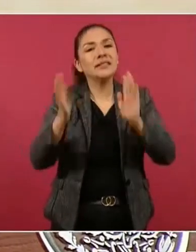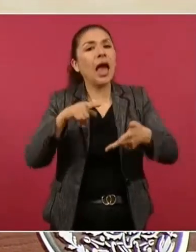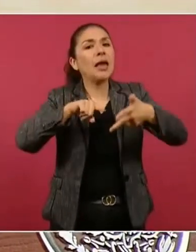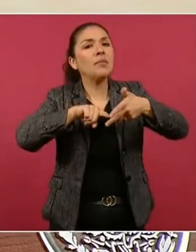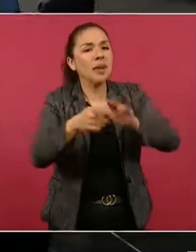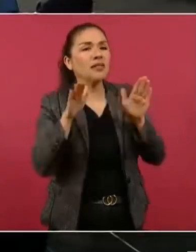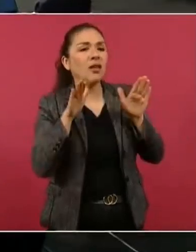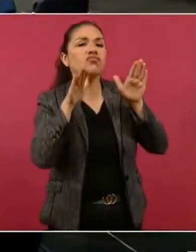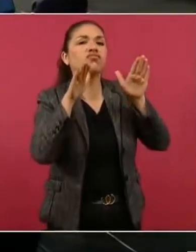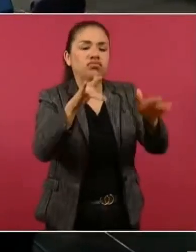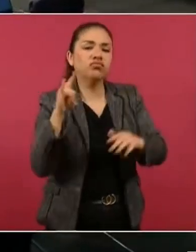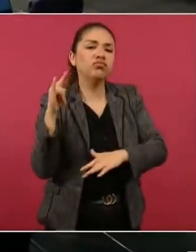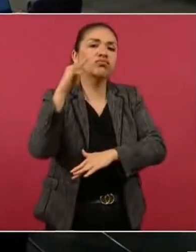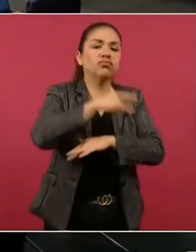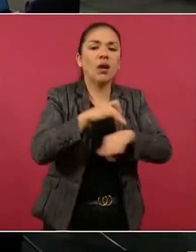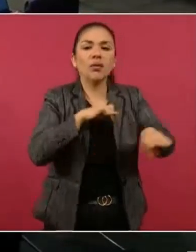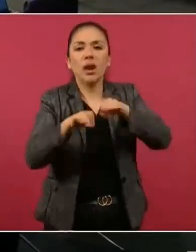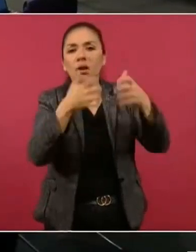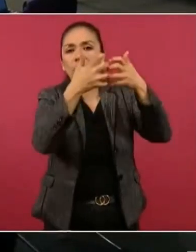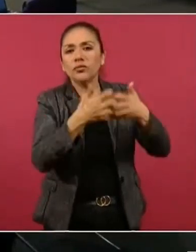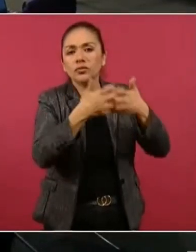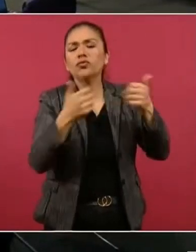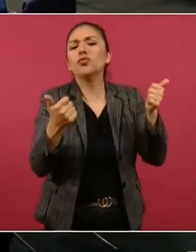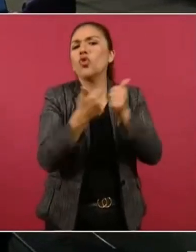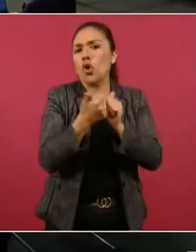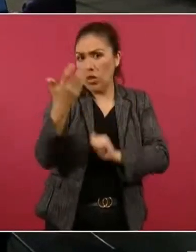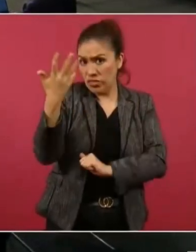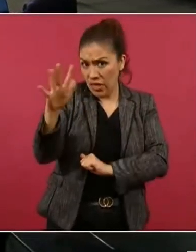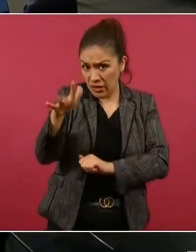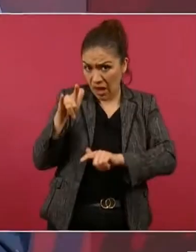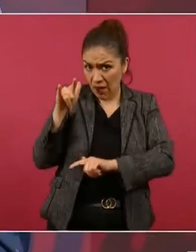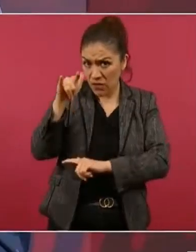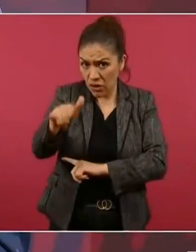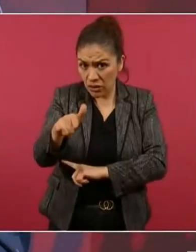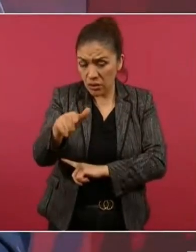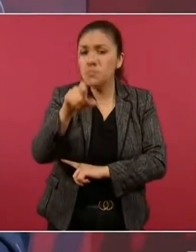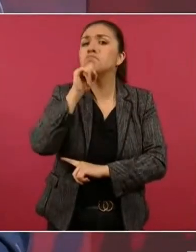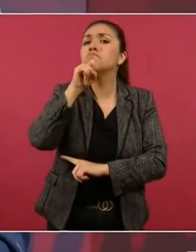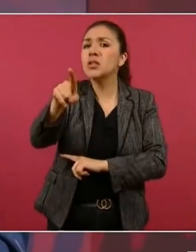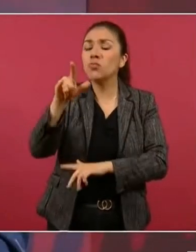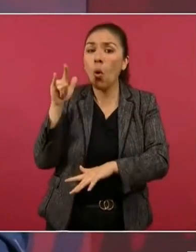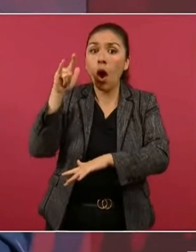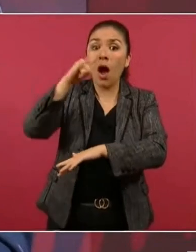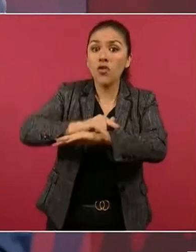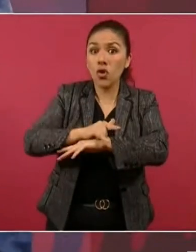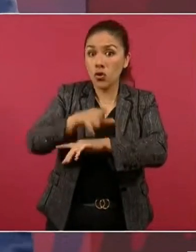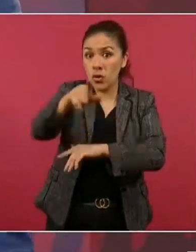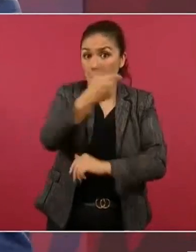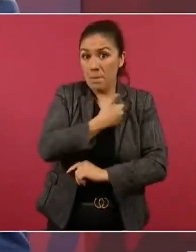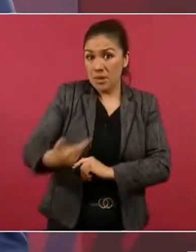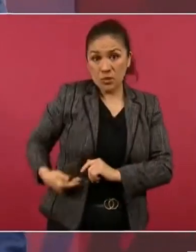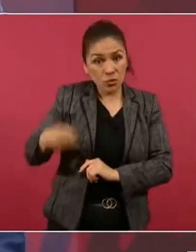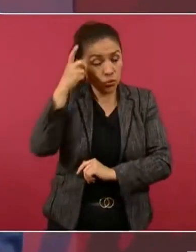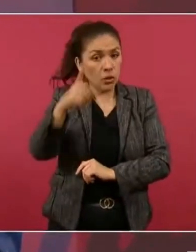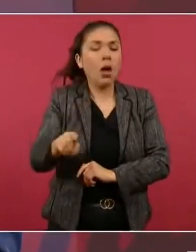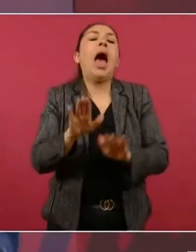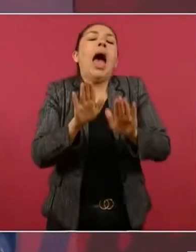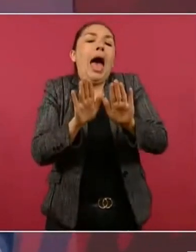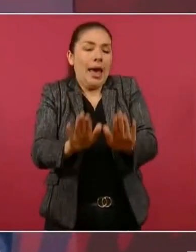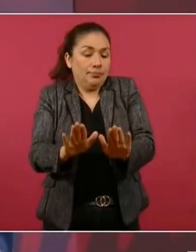aeronaves, como había dicho. Sí, con 10 aeronaves. Incluido el TPCR, bueno, el avión presidencial. Ah, bueno. En ese caso,